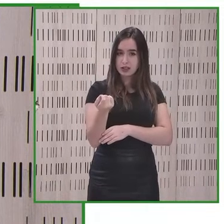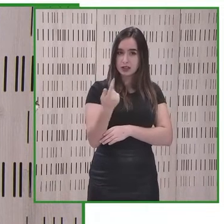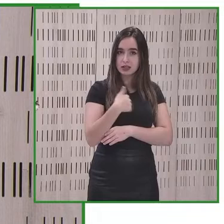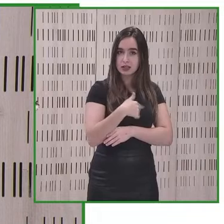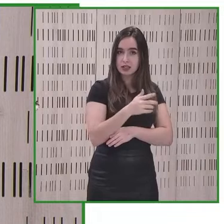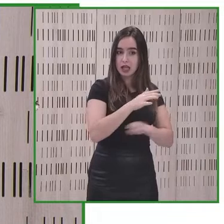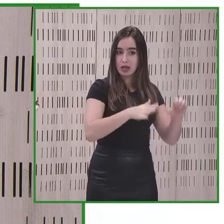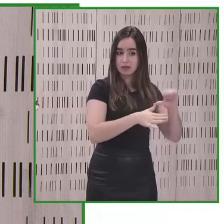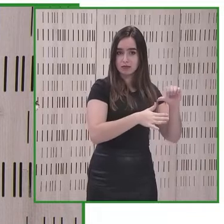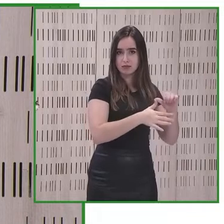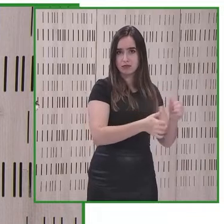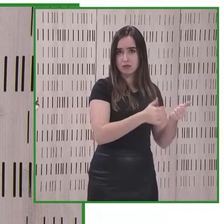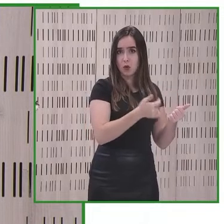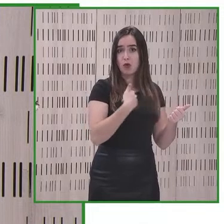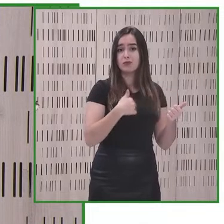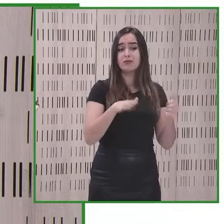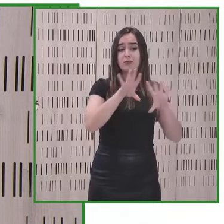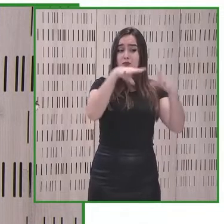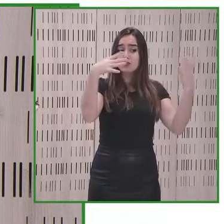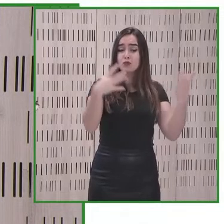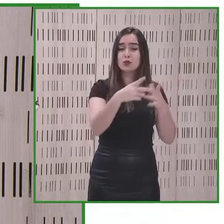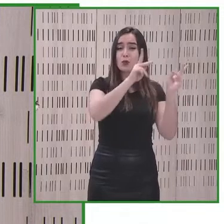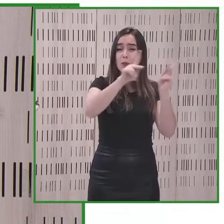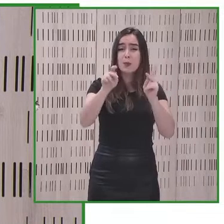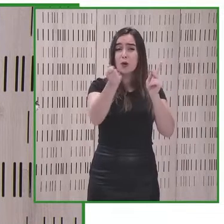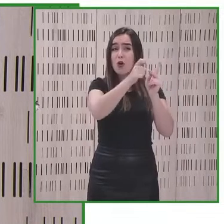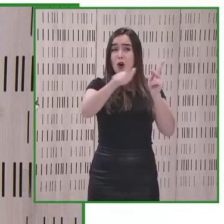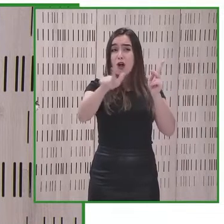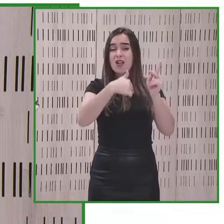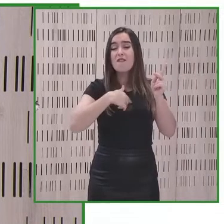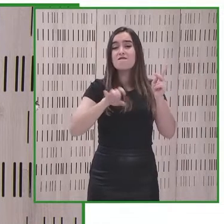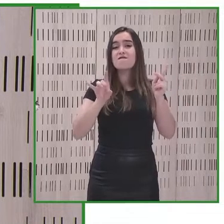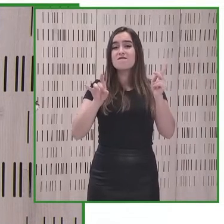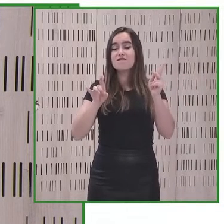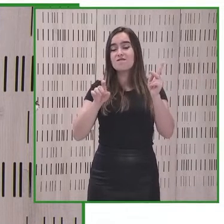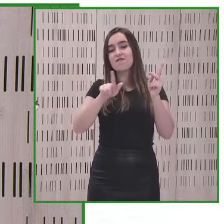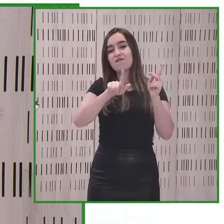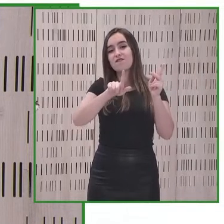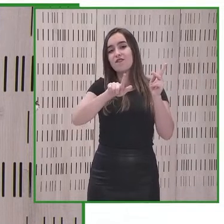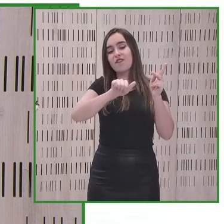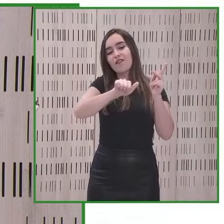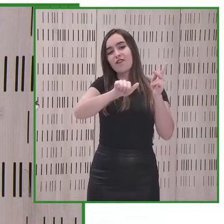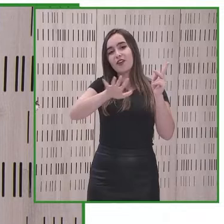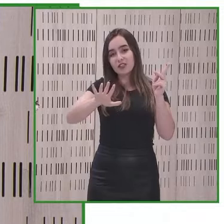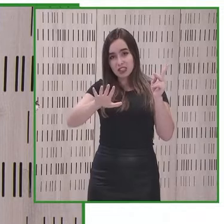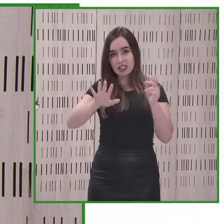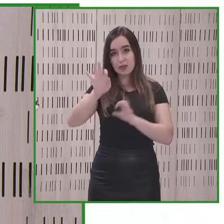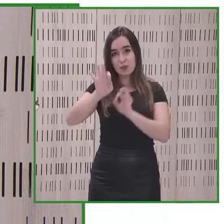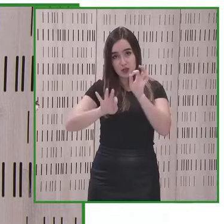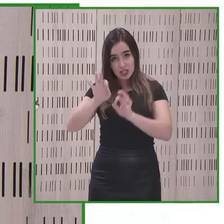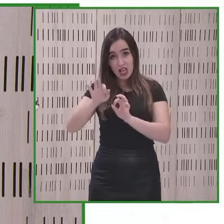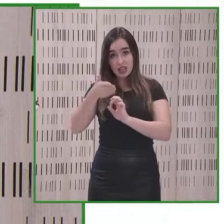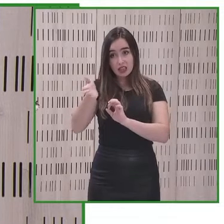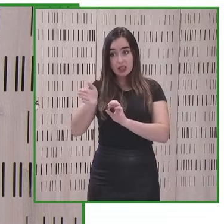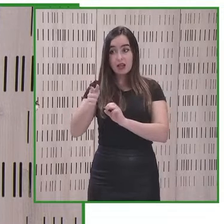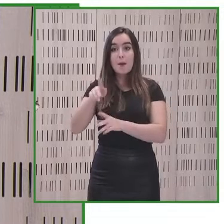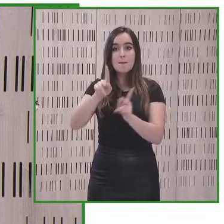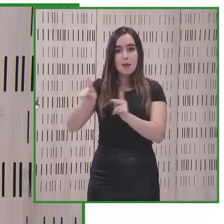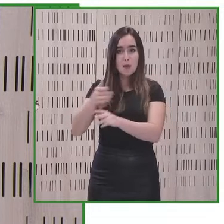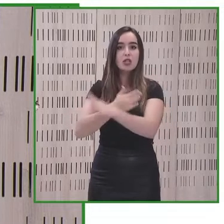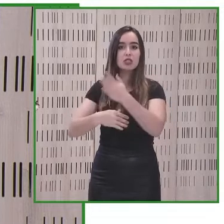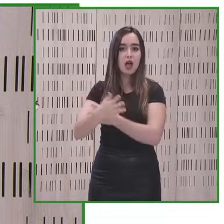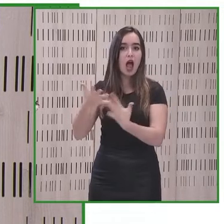del 15% de la población mundial y estamos hablando de una población muy importante y sus familias y personas mayores que tienen a veces necesidades